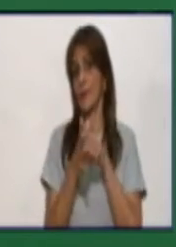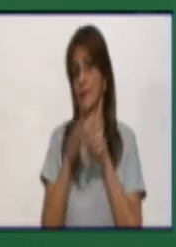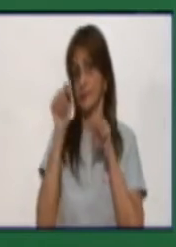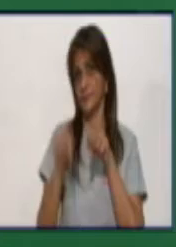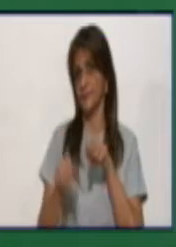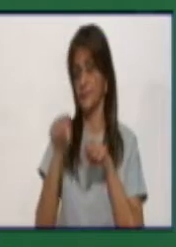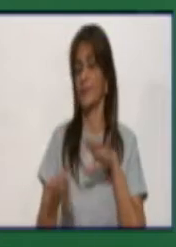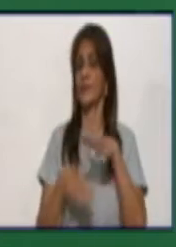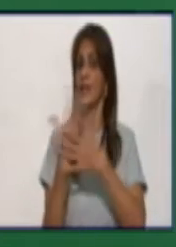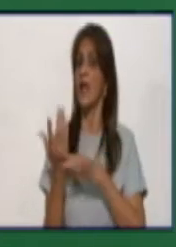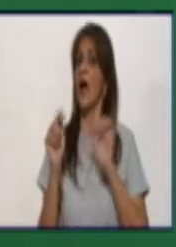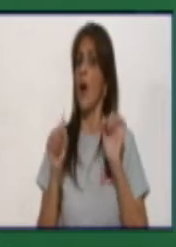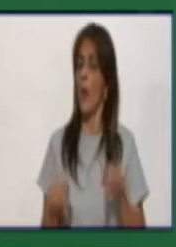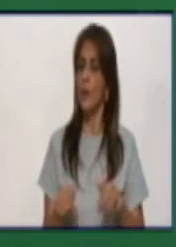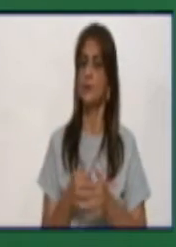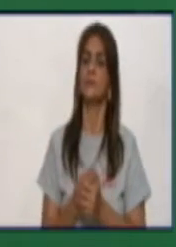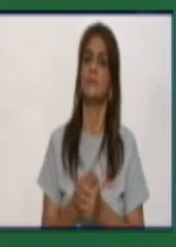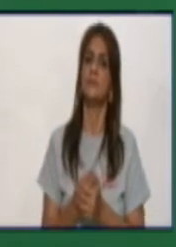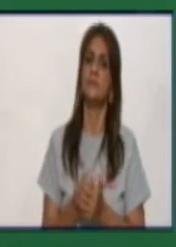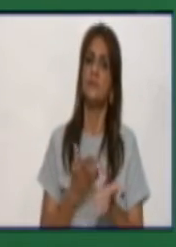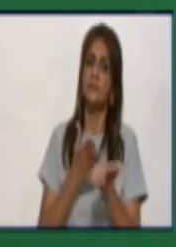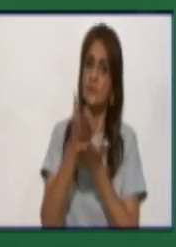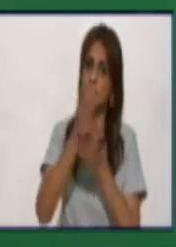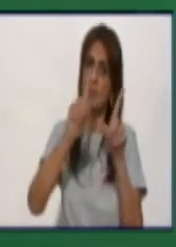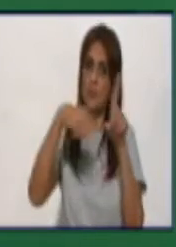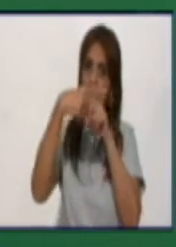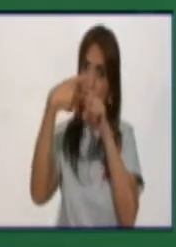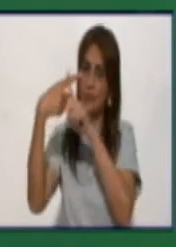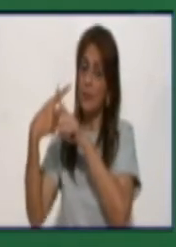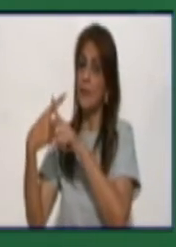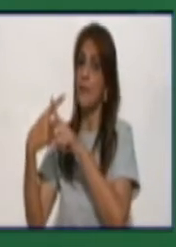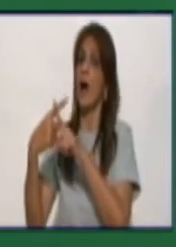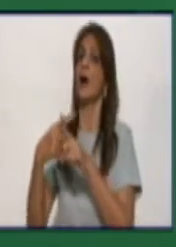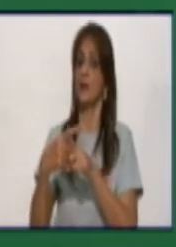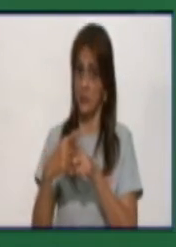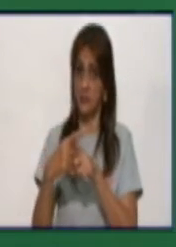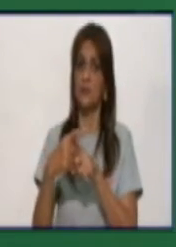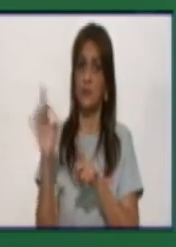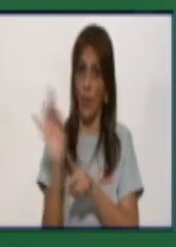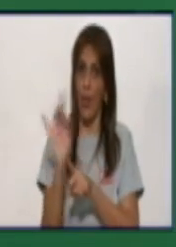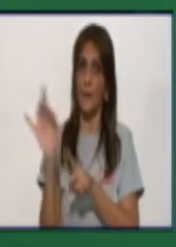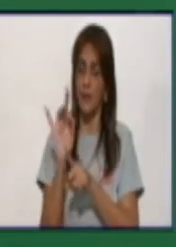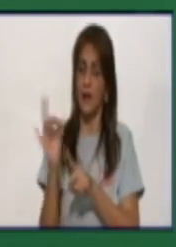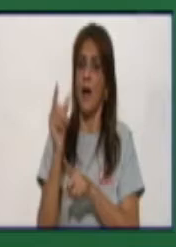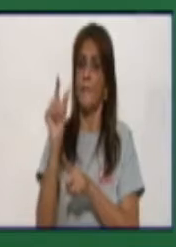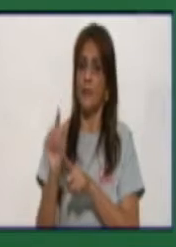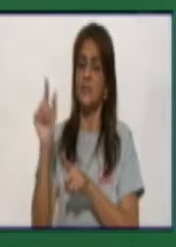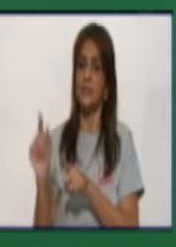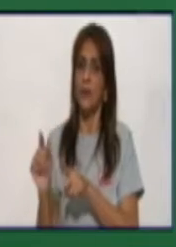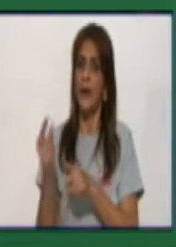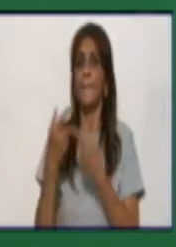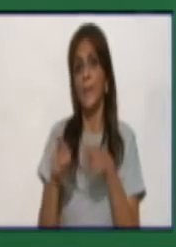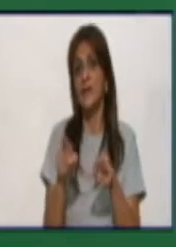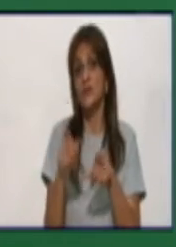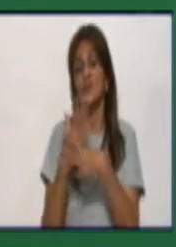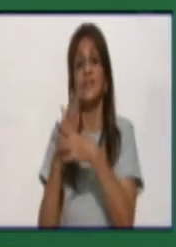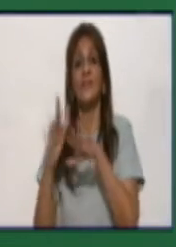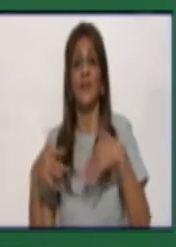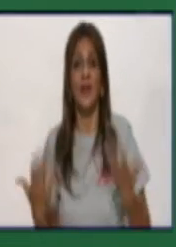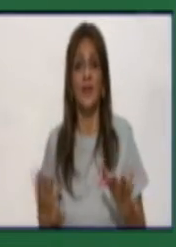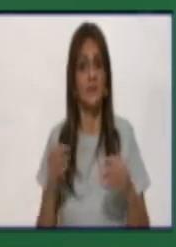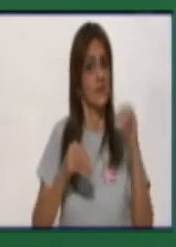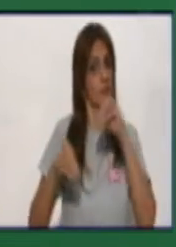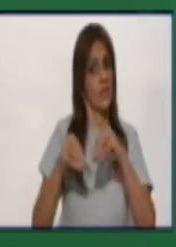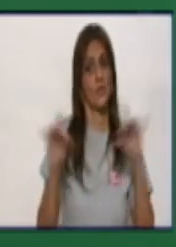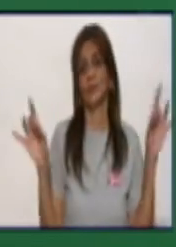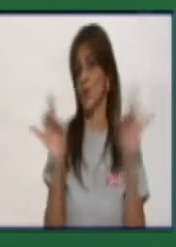Continuamos con la tendencia al decrecimiento, lo cual no significa para nada que la situación esté controlada del todo. Continuamos